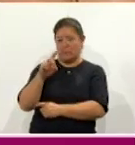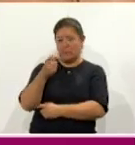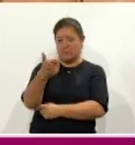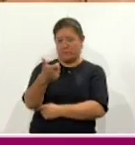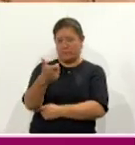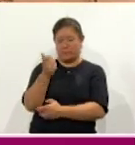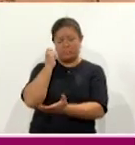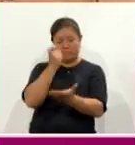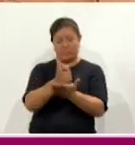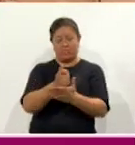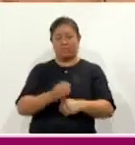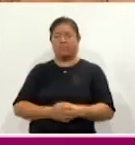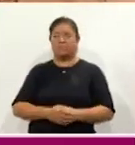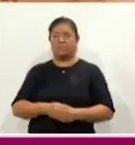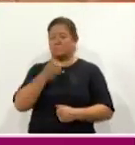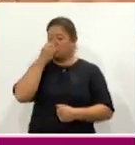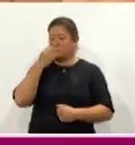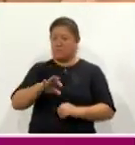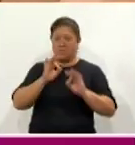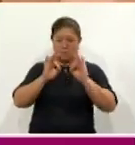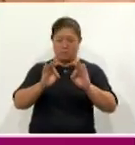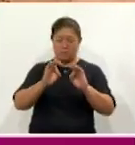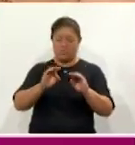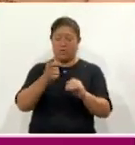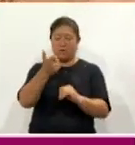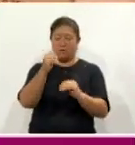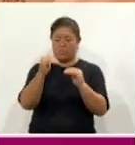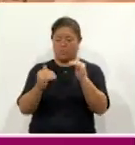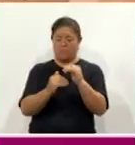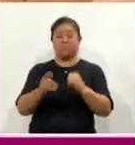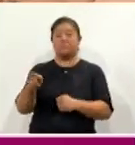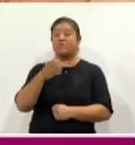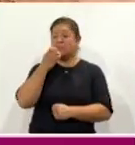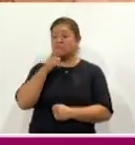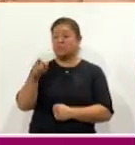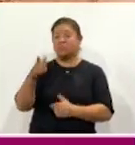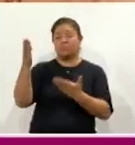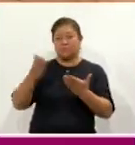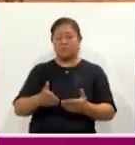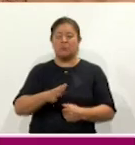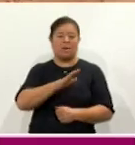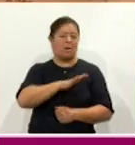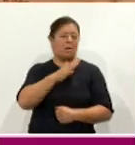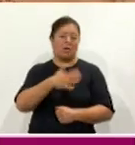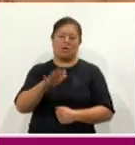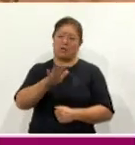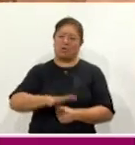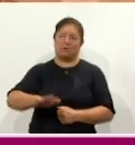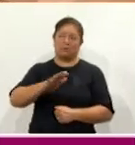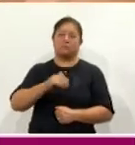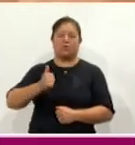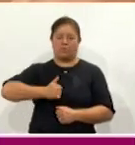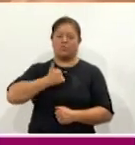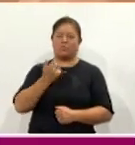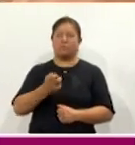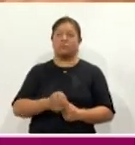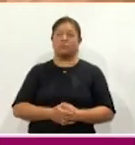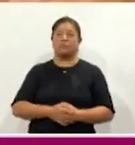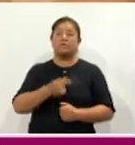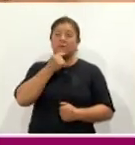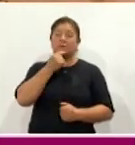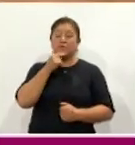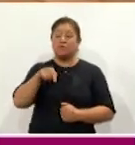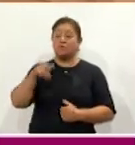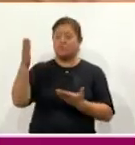O sea, súper, por abajo. Así como vienen en las escuelas, pues es el costo general y pues la aprovecha. Y han venido niños